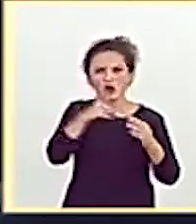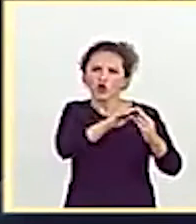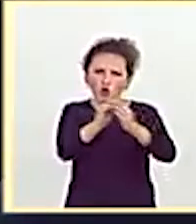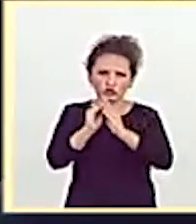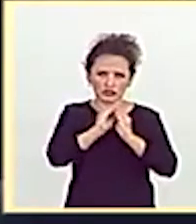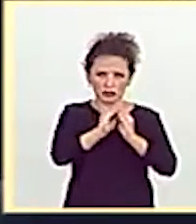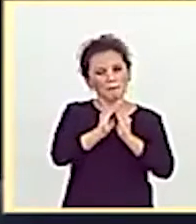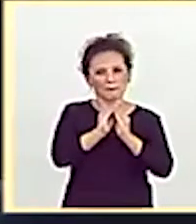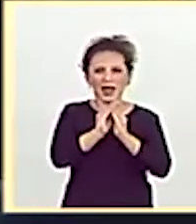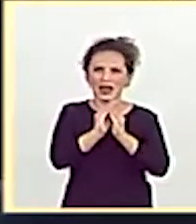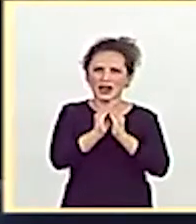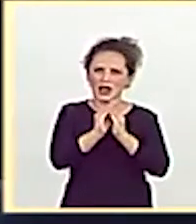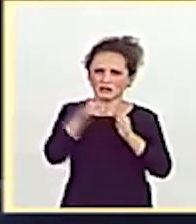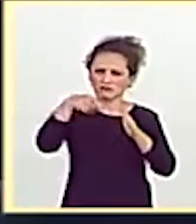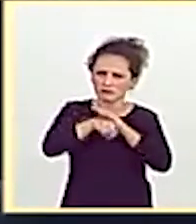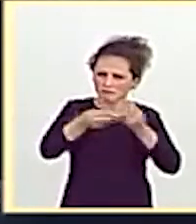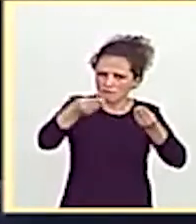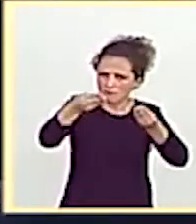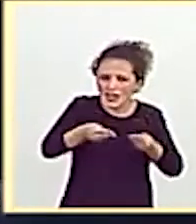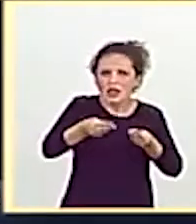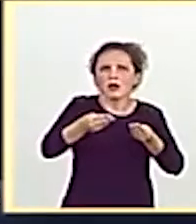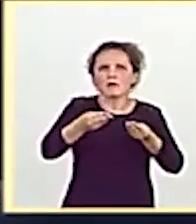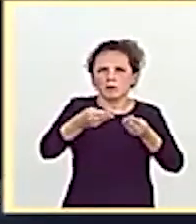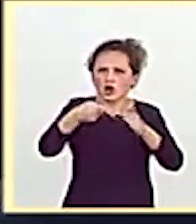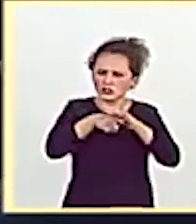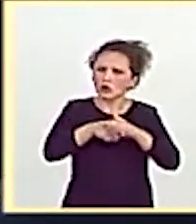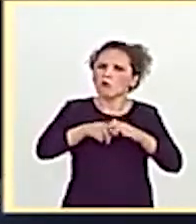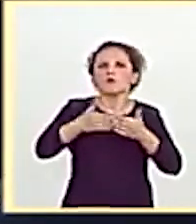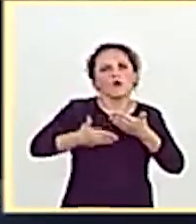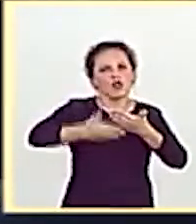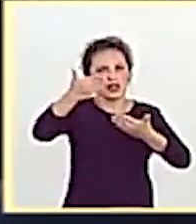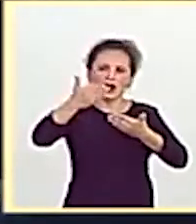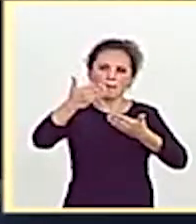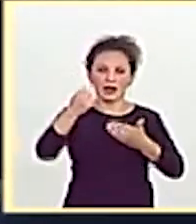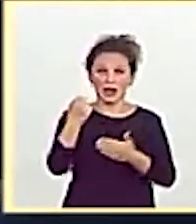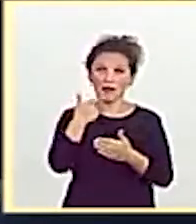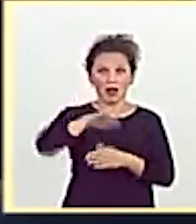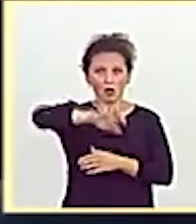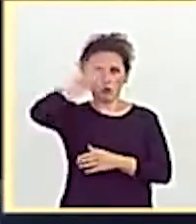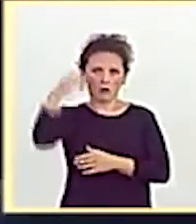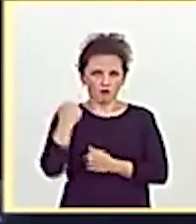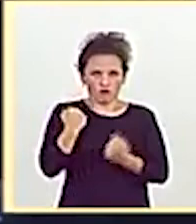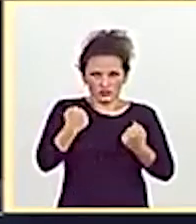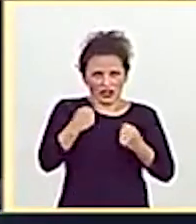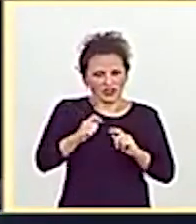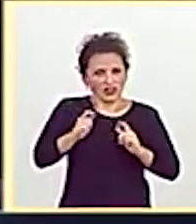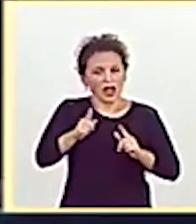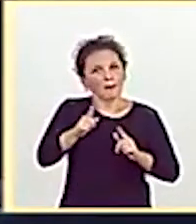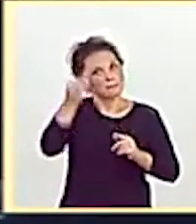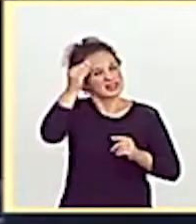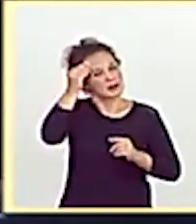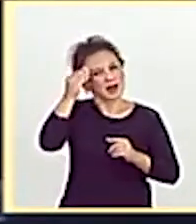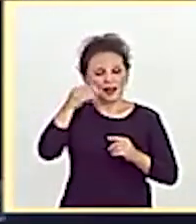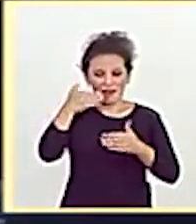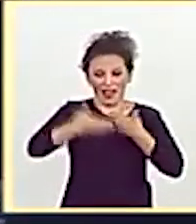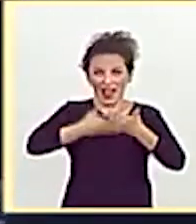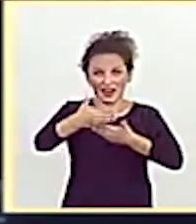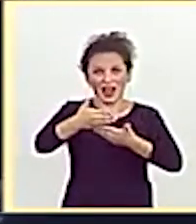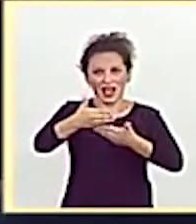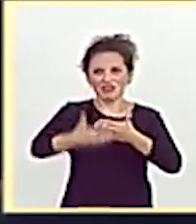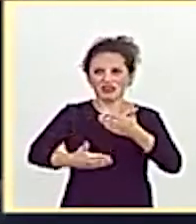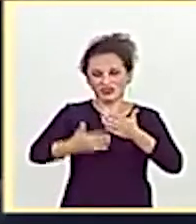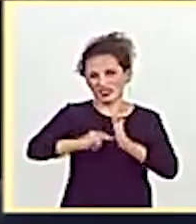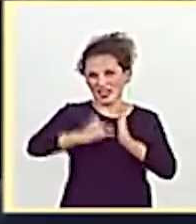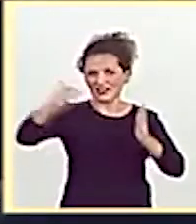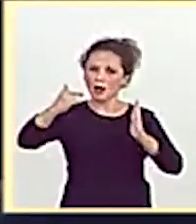regulación del sector que sea moderna, que fortalezca la cultura europea, como usted señalaba, pensado para la era digital y que garantice unas buenas